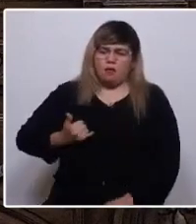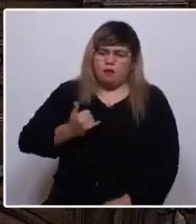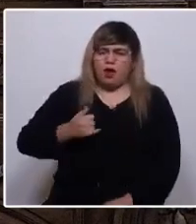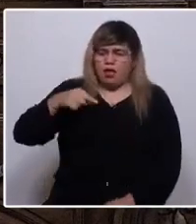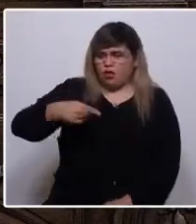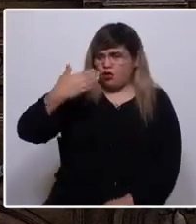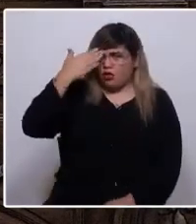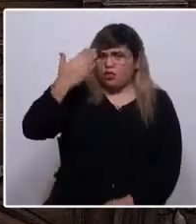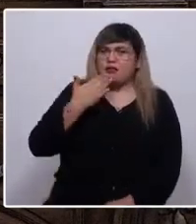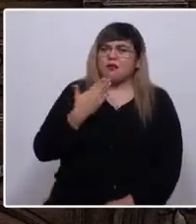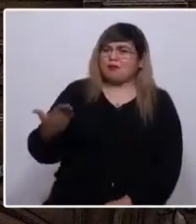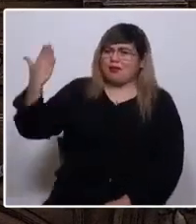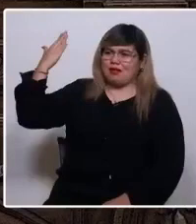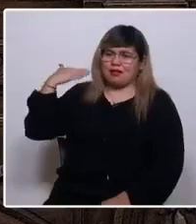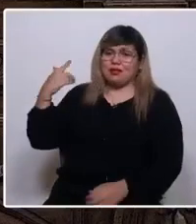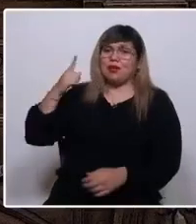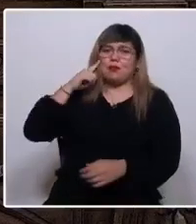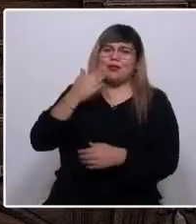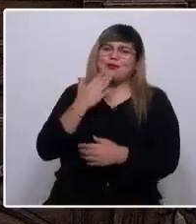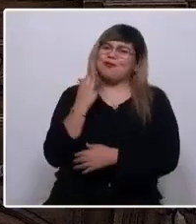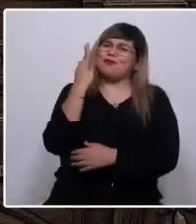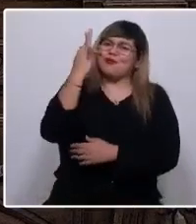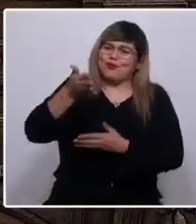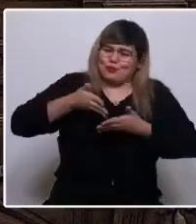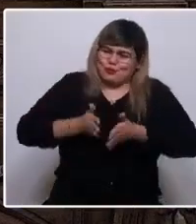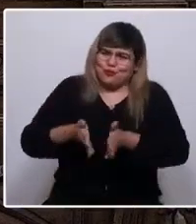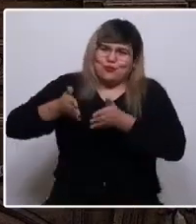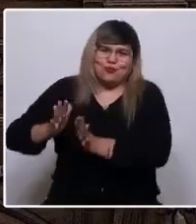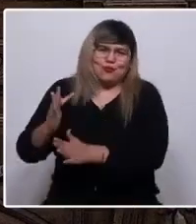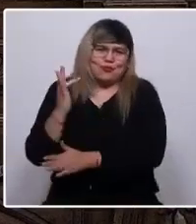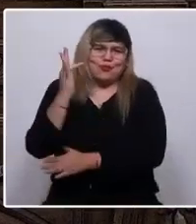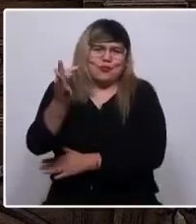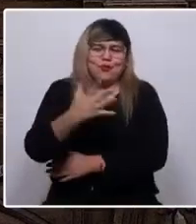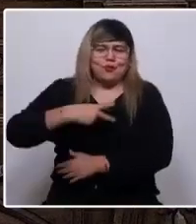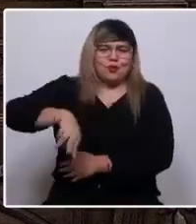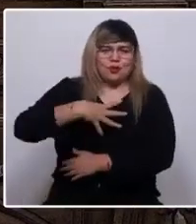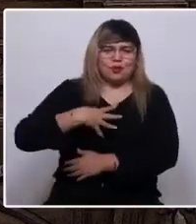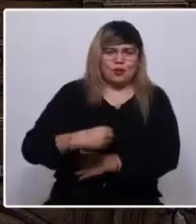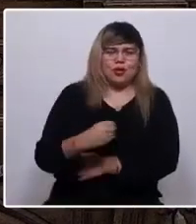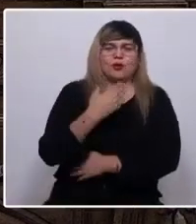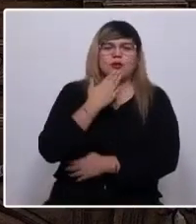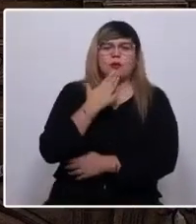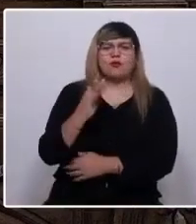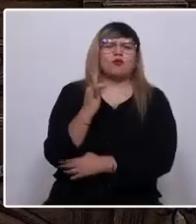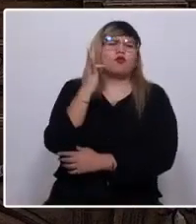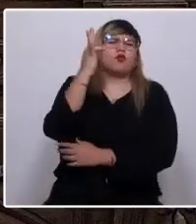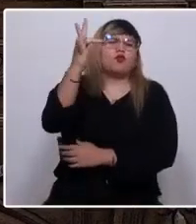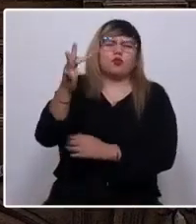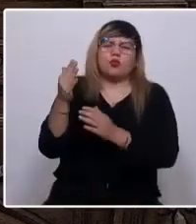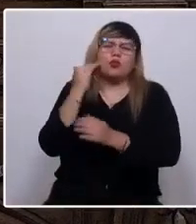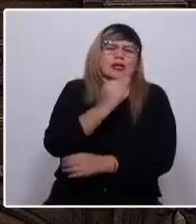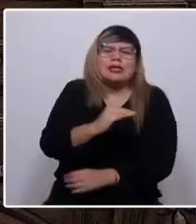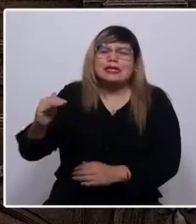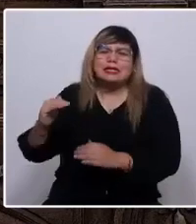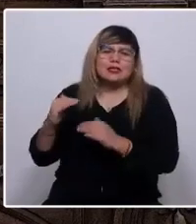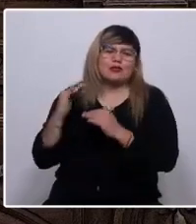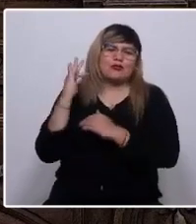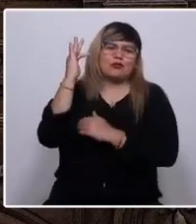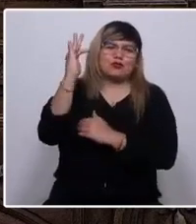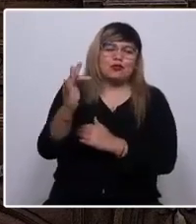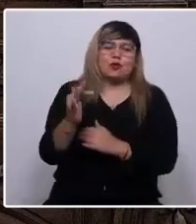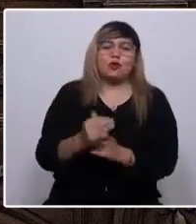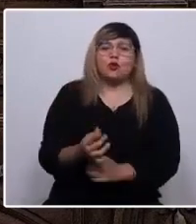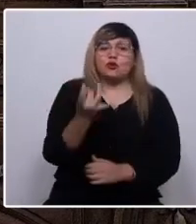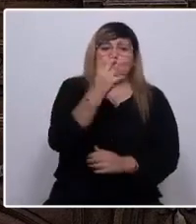hoy, pero también de los que vendrán, de nuestros hijos, de nuestras futuras generaciones. No solo